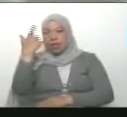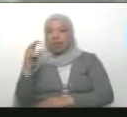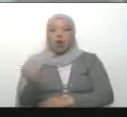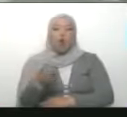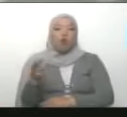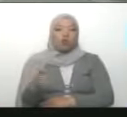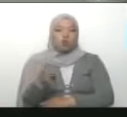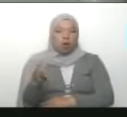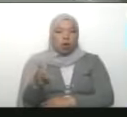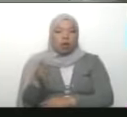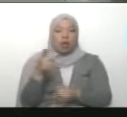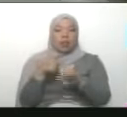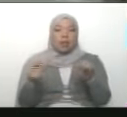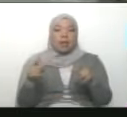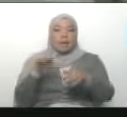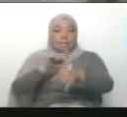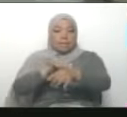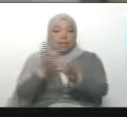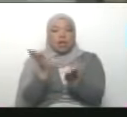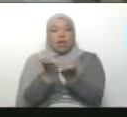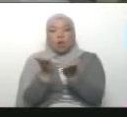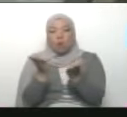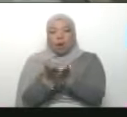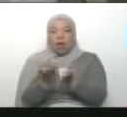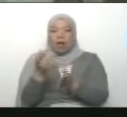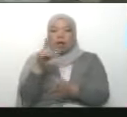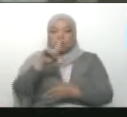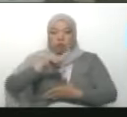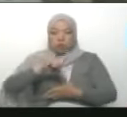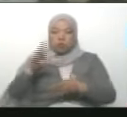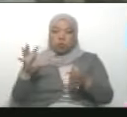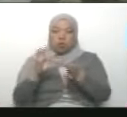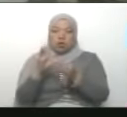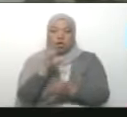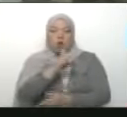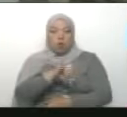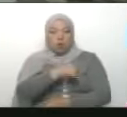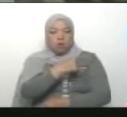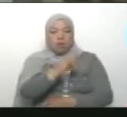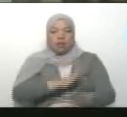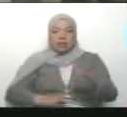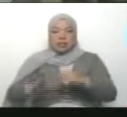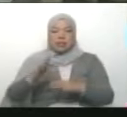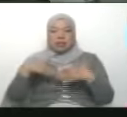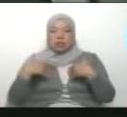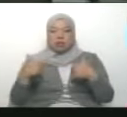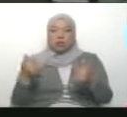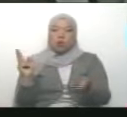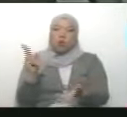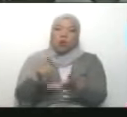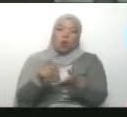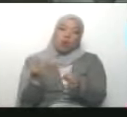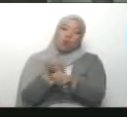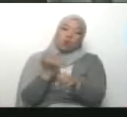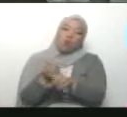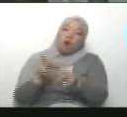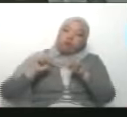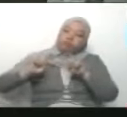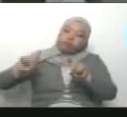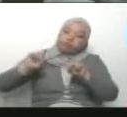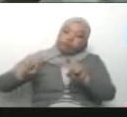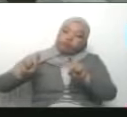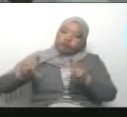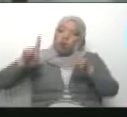esta Escuela Latinoamericana de Medicina, de la mano de la Universidad de las Ciencias de la Salud, ha venido formando